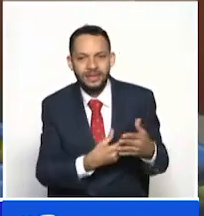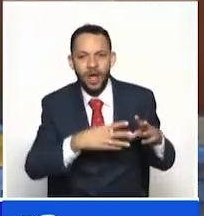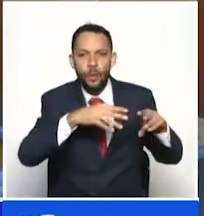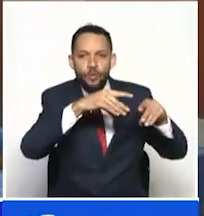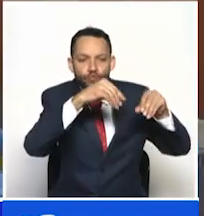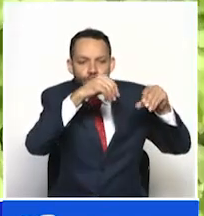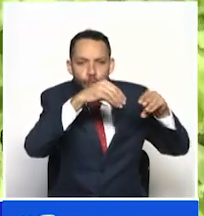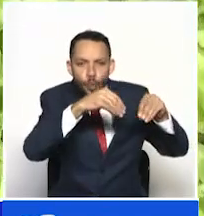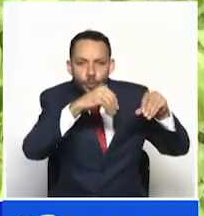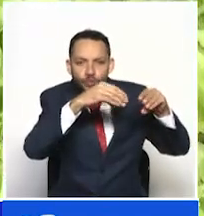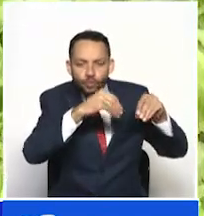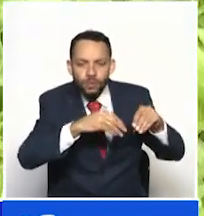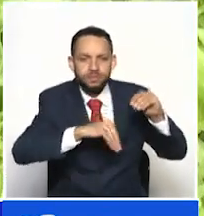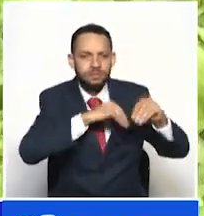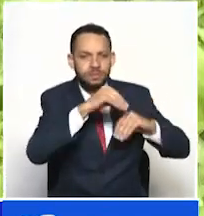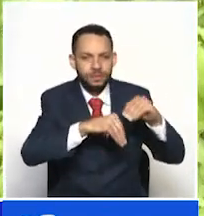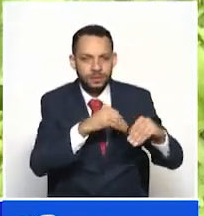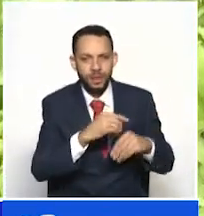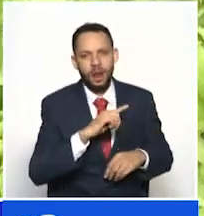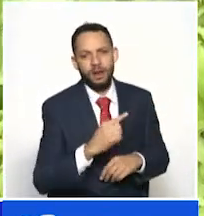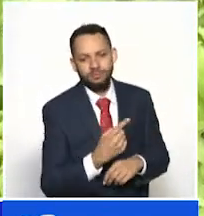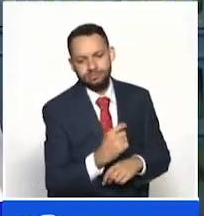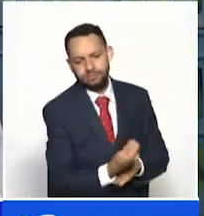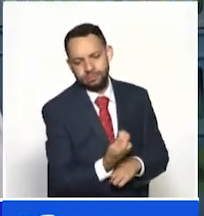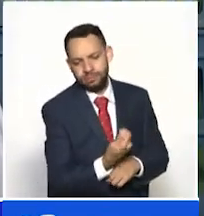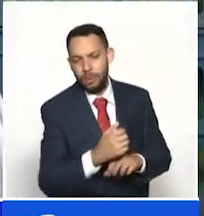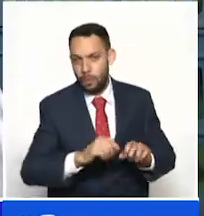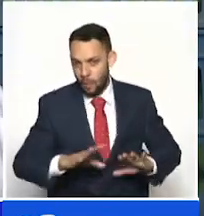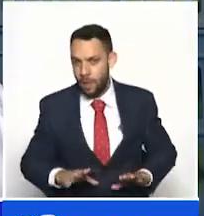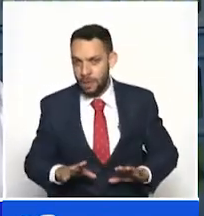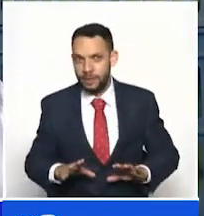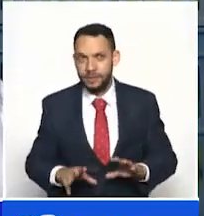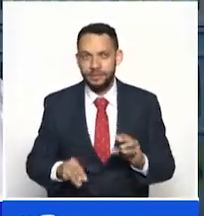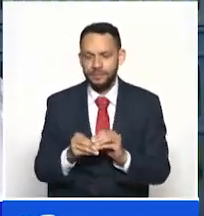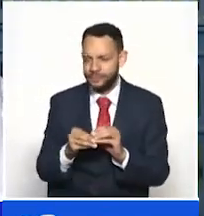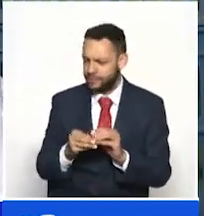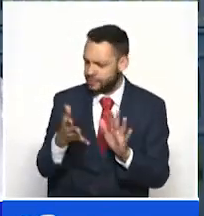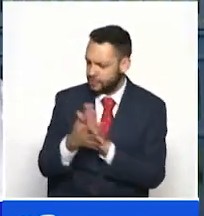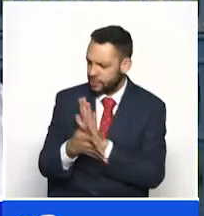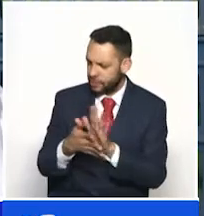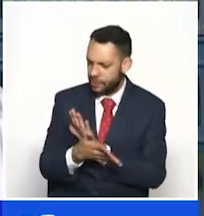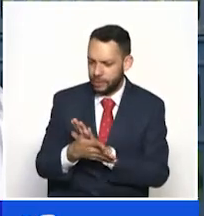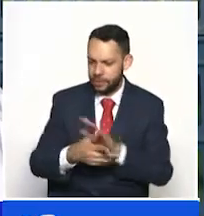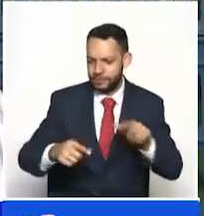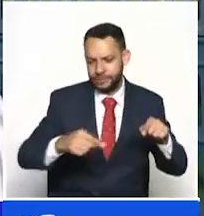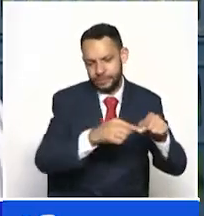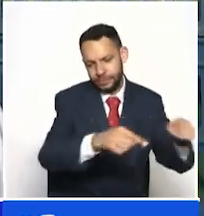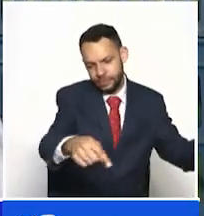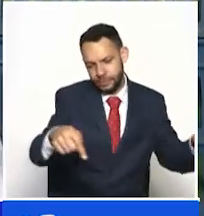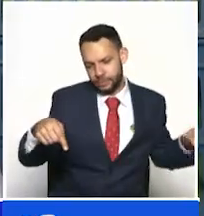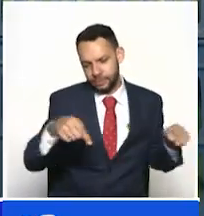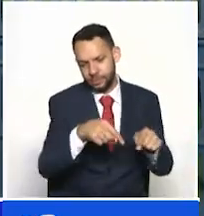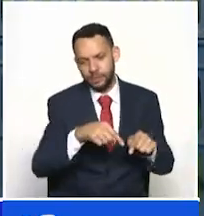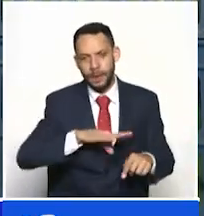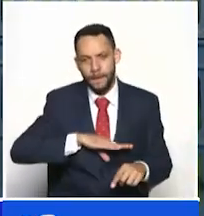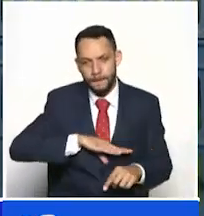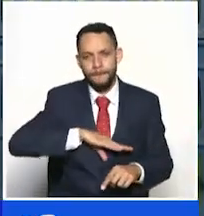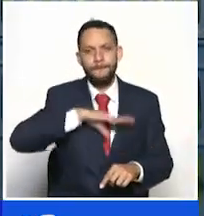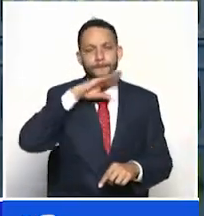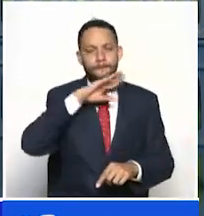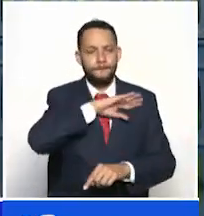mayor durabilidad y calidad Un cuarto frío de estas dimensiones y de estas dimensiones capacidad y calidad